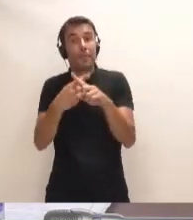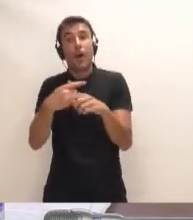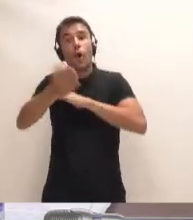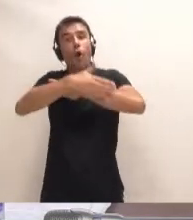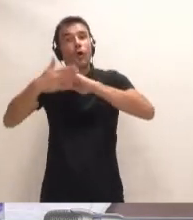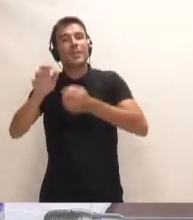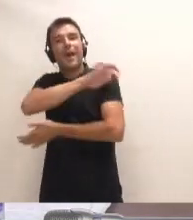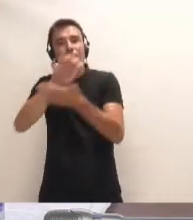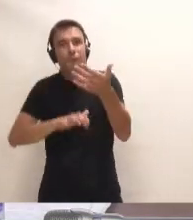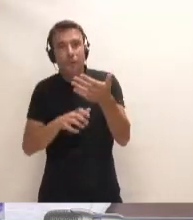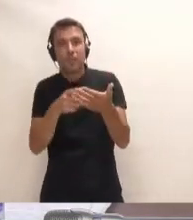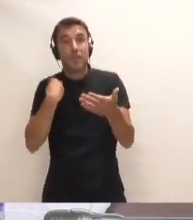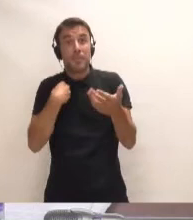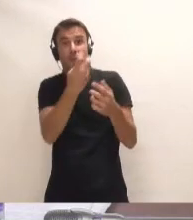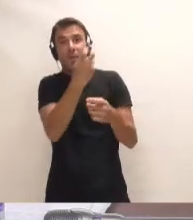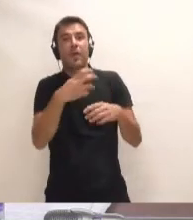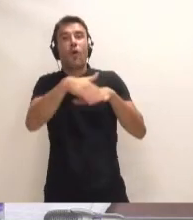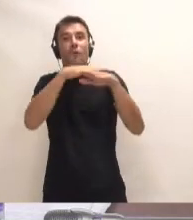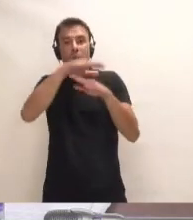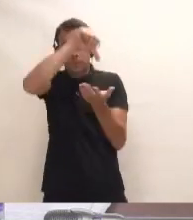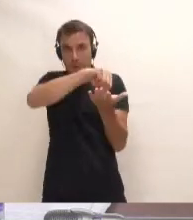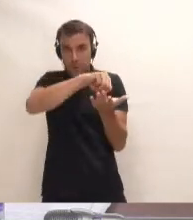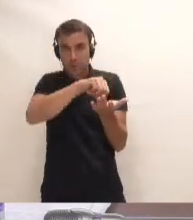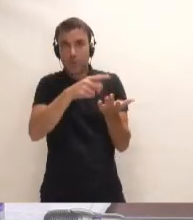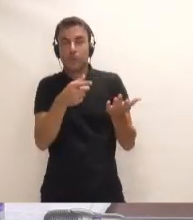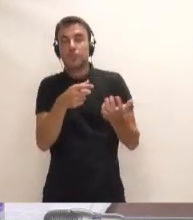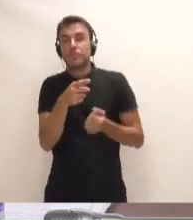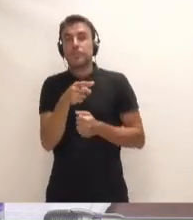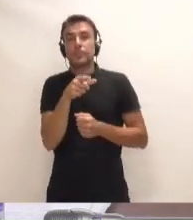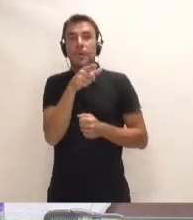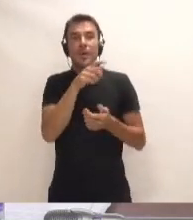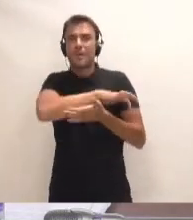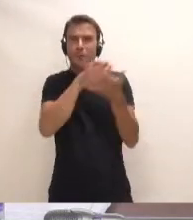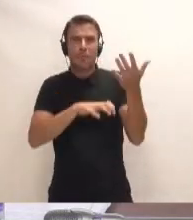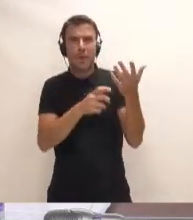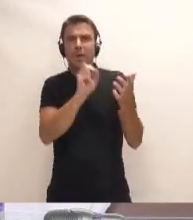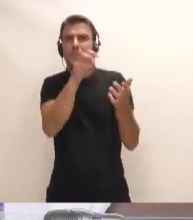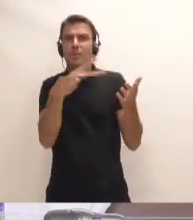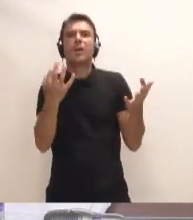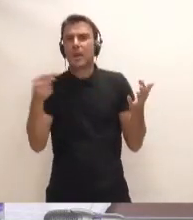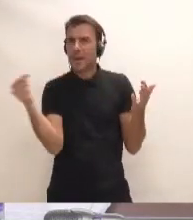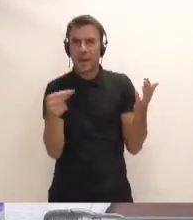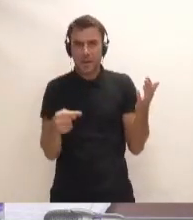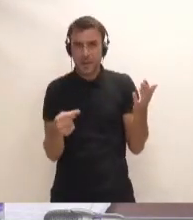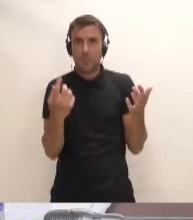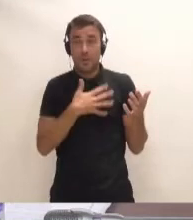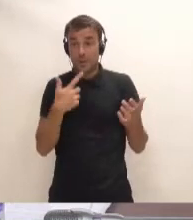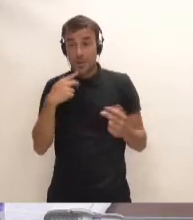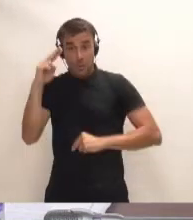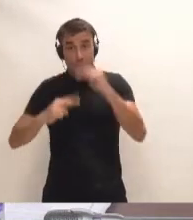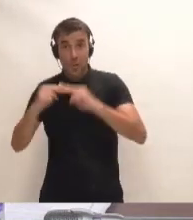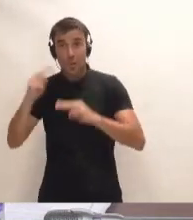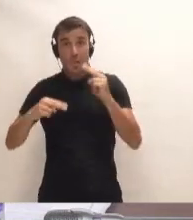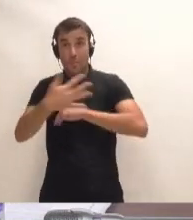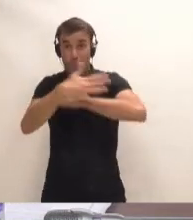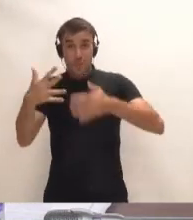costa desde el Gobierno central, que se dan unos informes negativos que hacen prácticamente inviable la construcción de